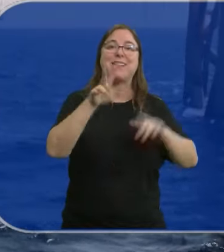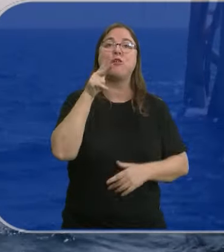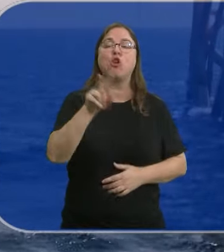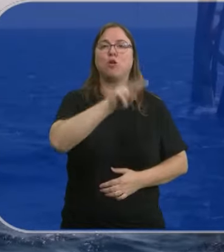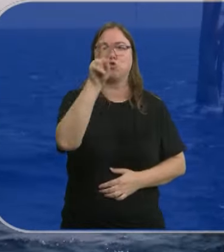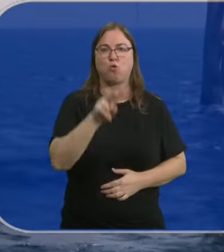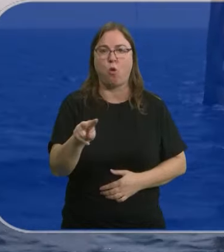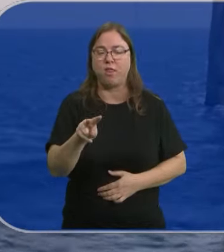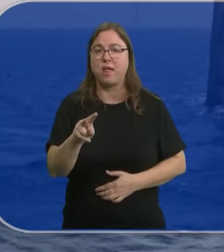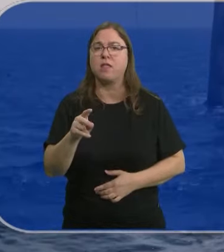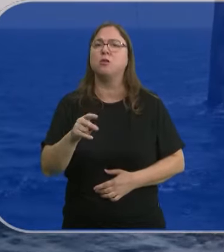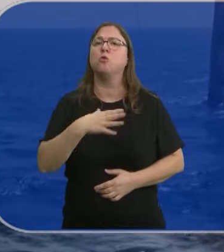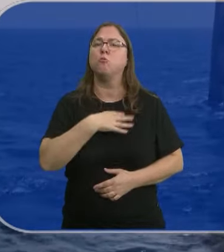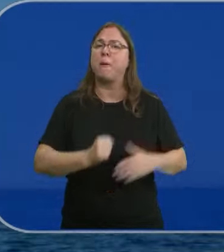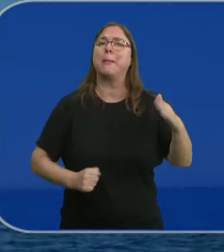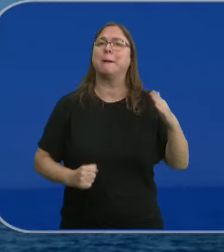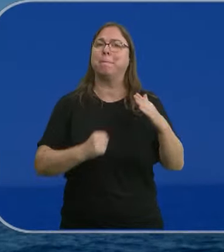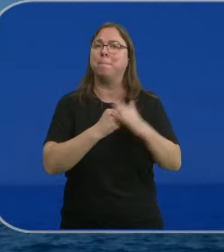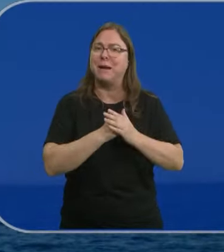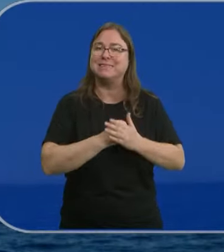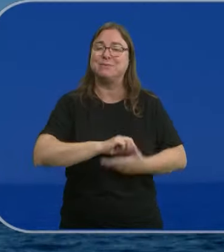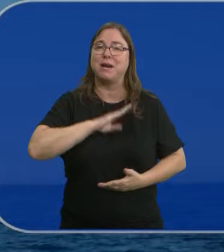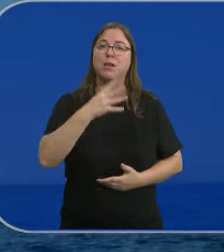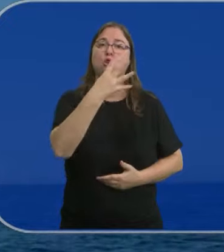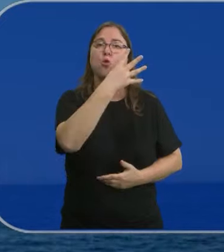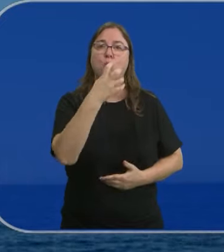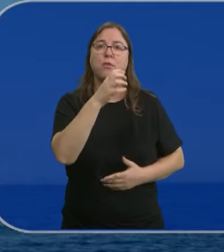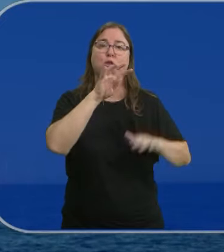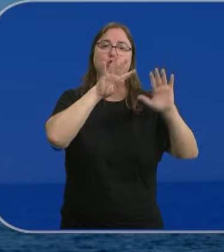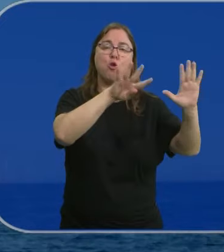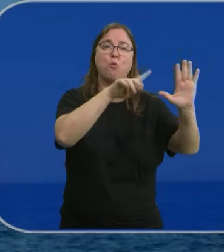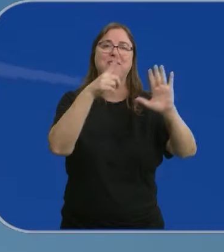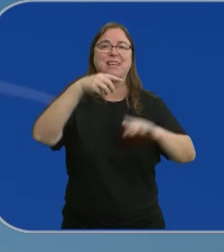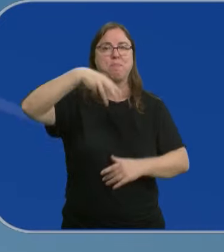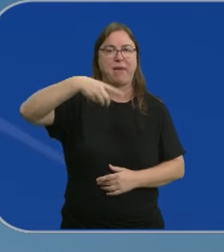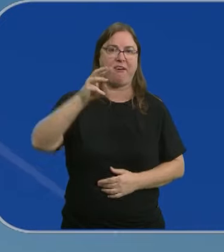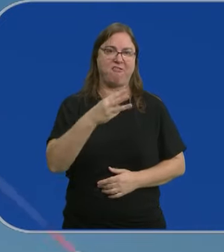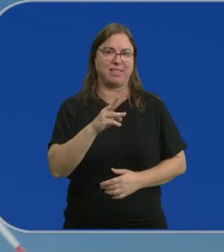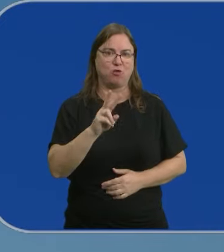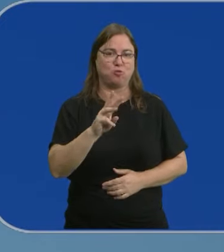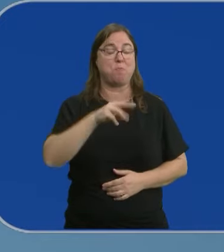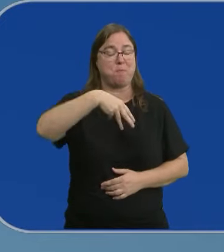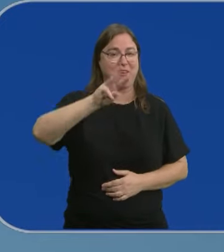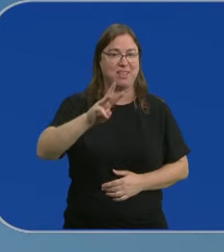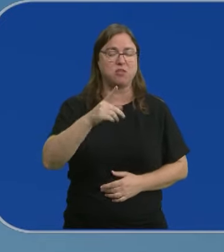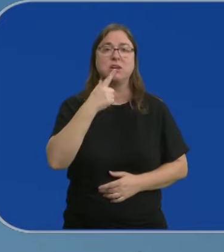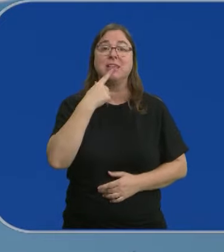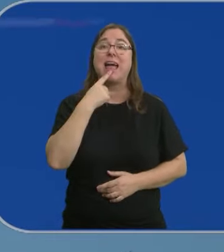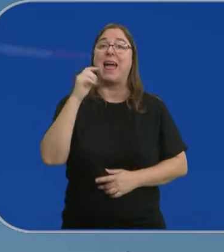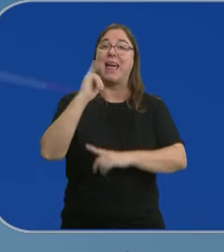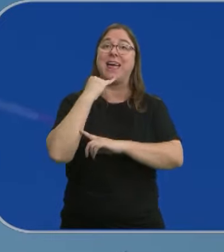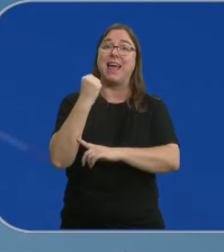kilómetros cuadrados y cuenta con una capacidad máxima de 496 megavatios. También se trata de una energía, la